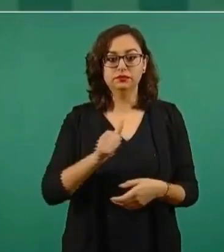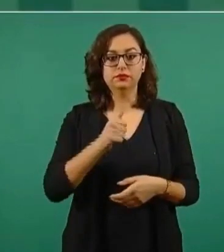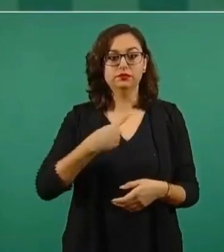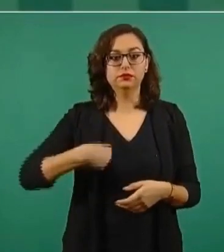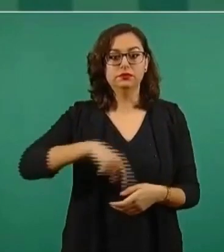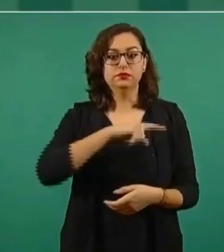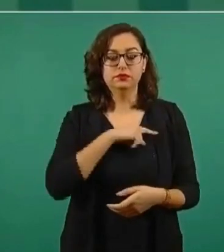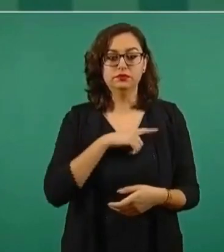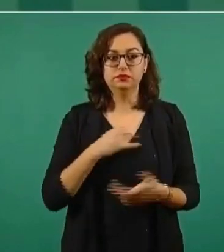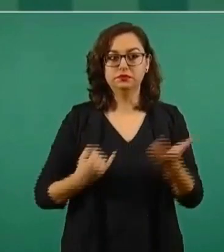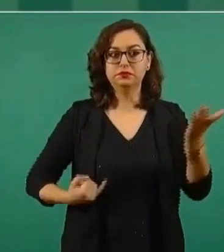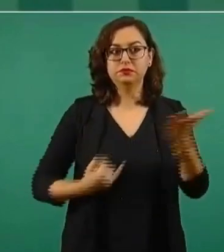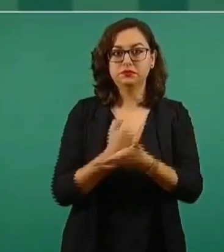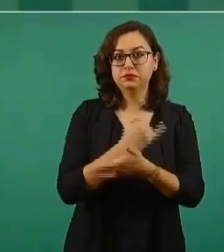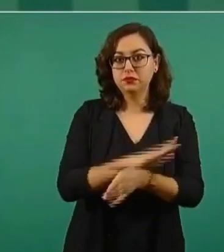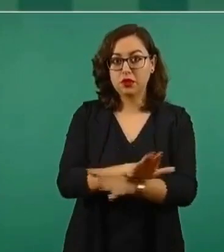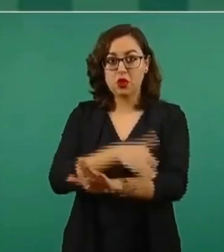nación.